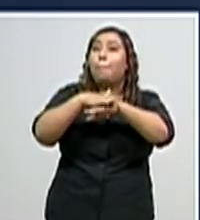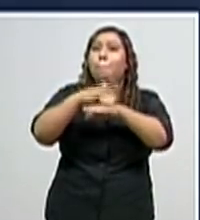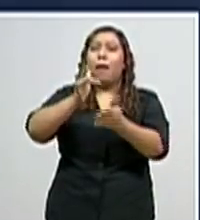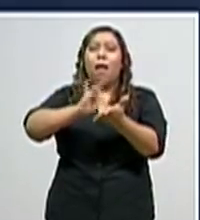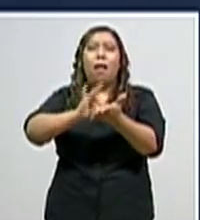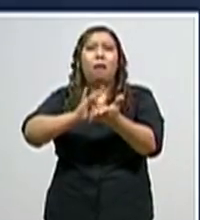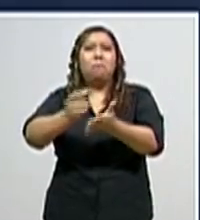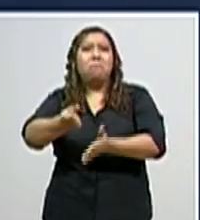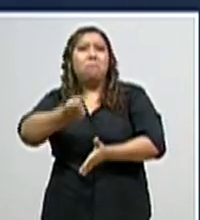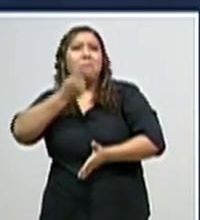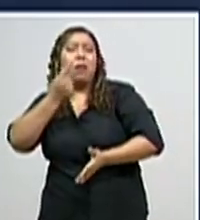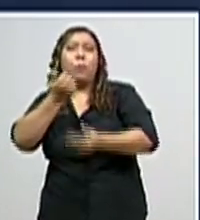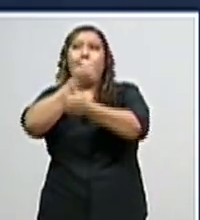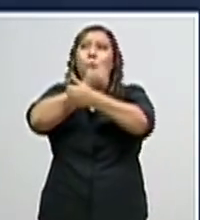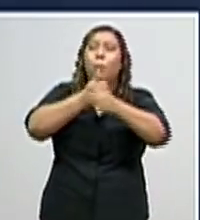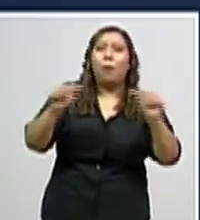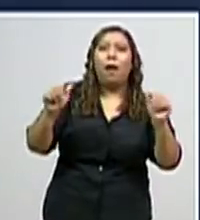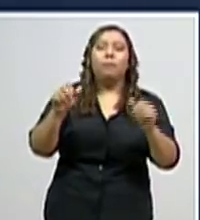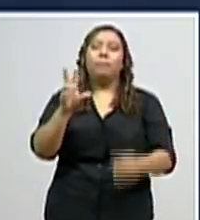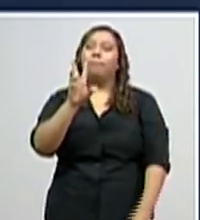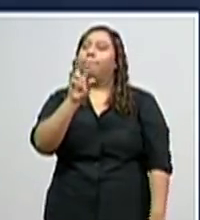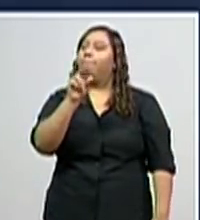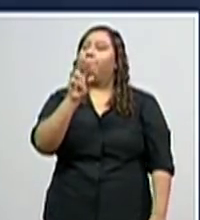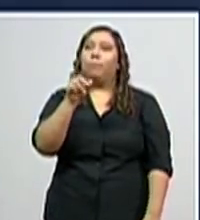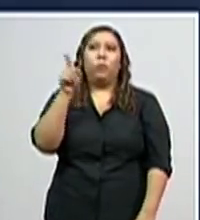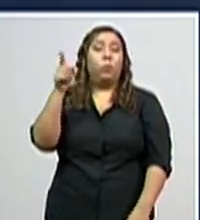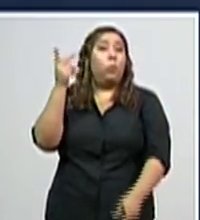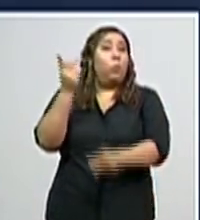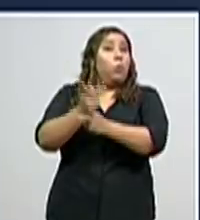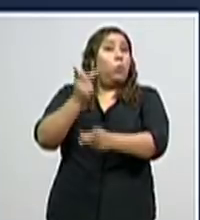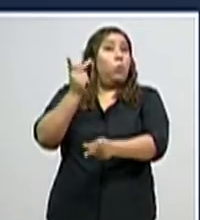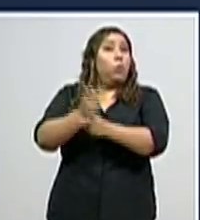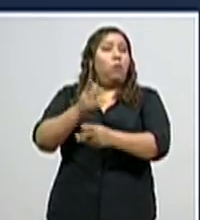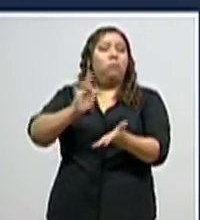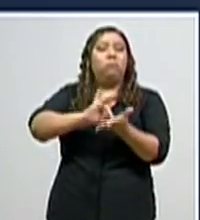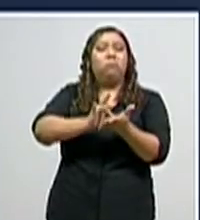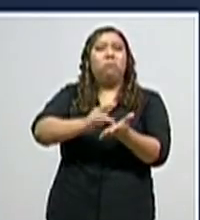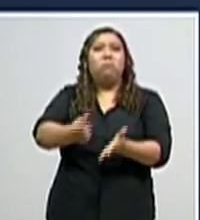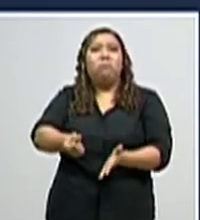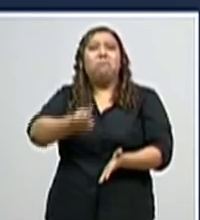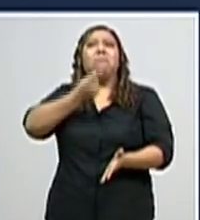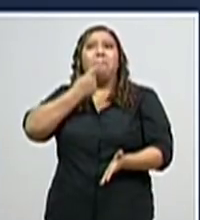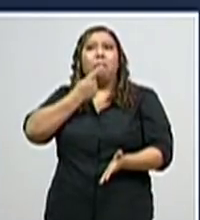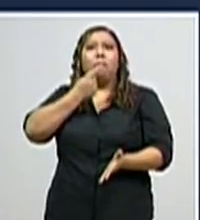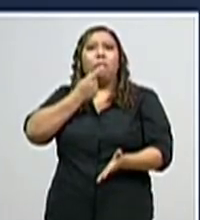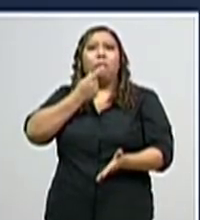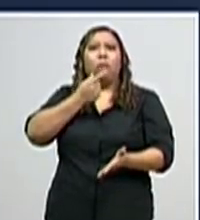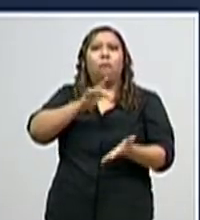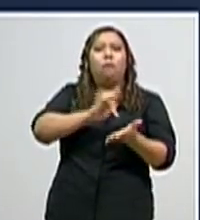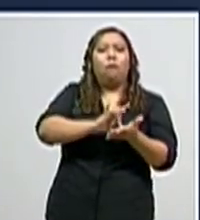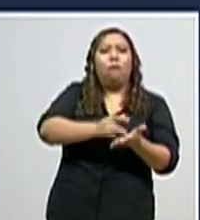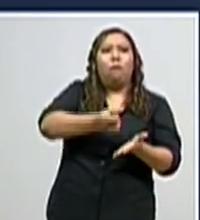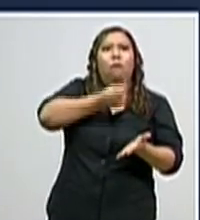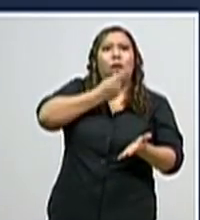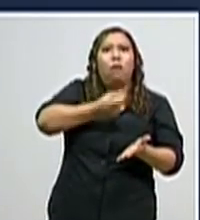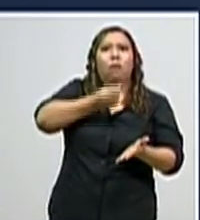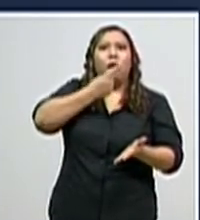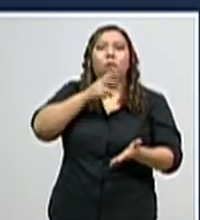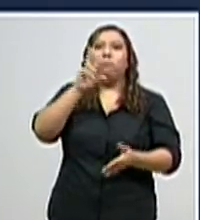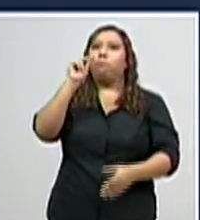Porque hay muchos peligros de automedicarse, empezando por la intoxicación. Porque ustedes pueden tomar una dosis que no corresponde.